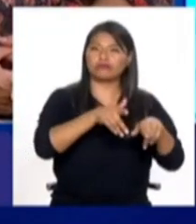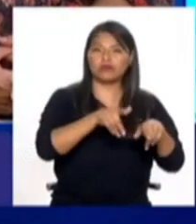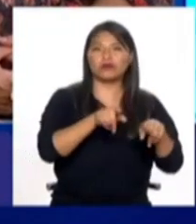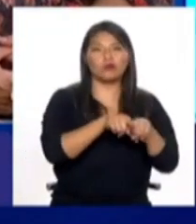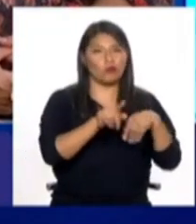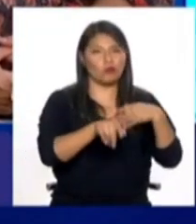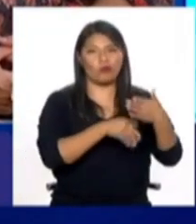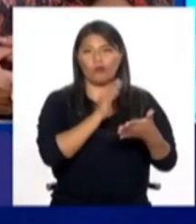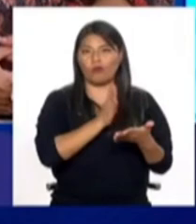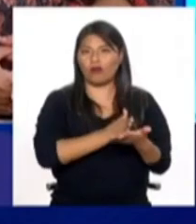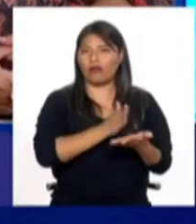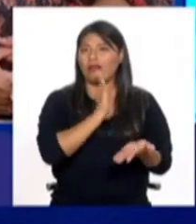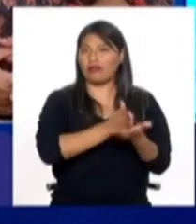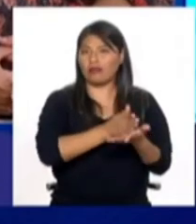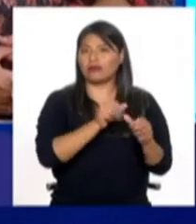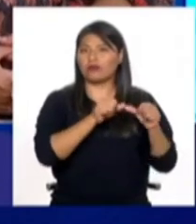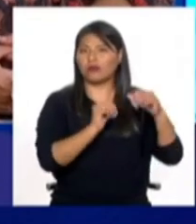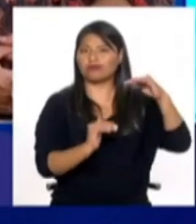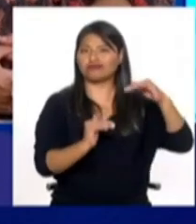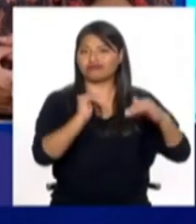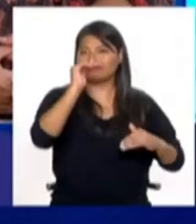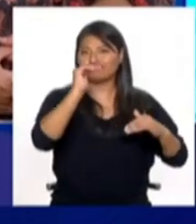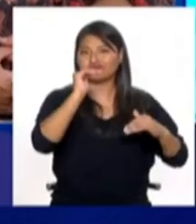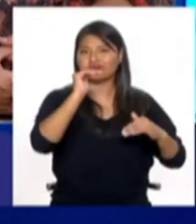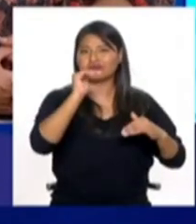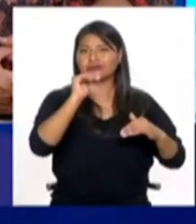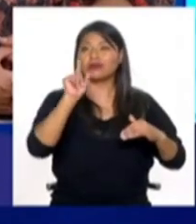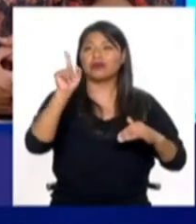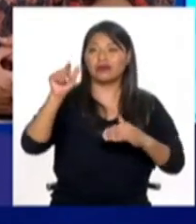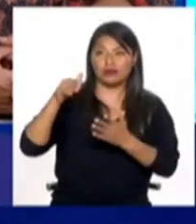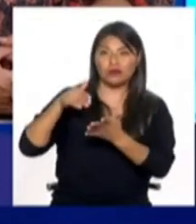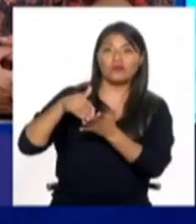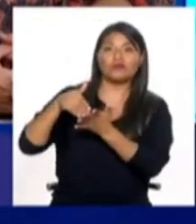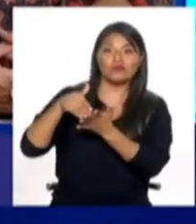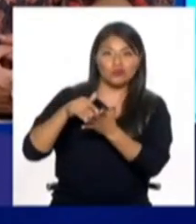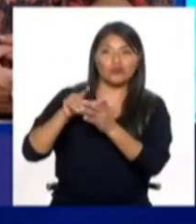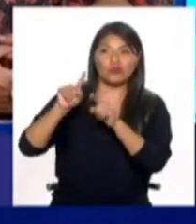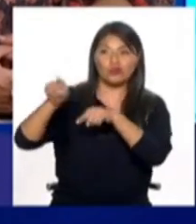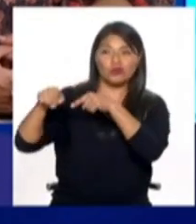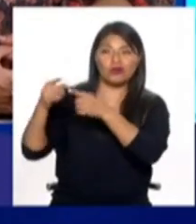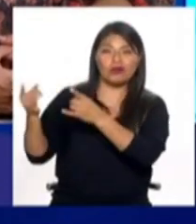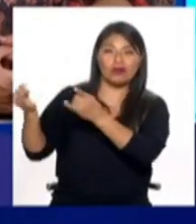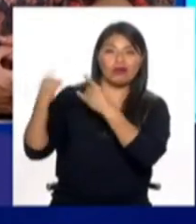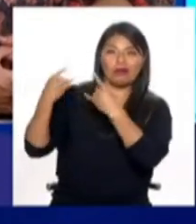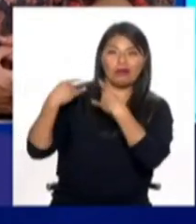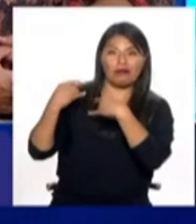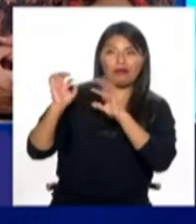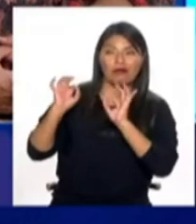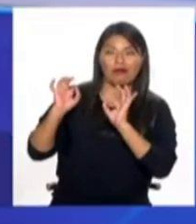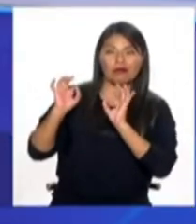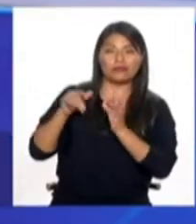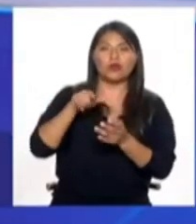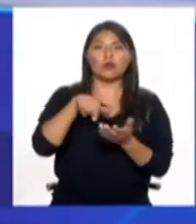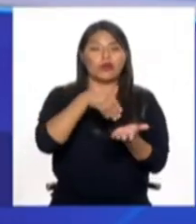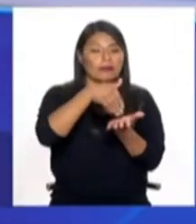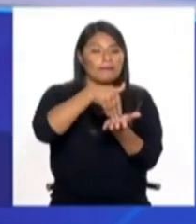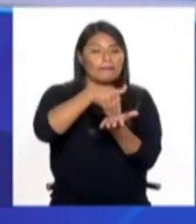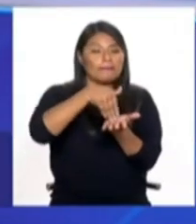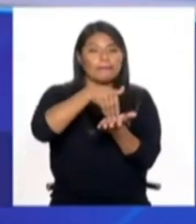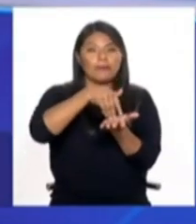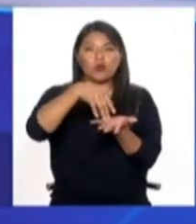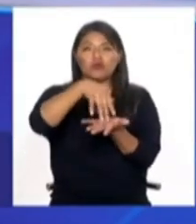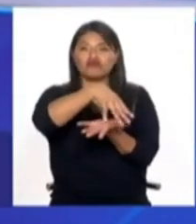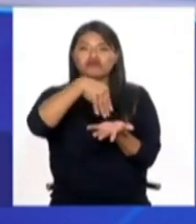justamente a que sigan estando en desventaja. Claro, vulnerables precisamente por el racismo. Y no es que naturalmente sean